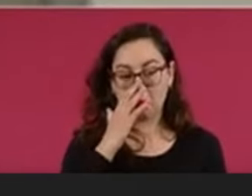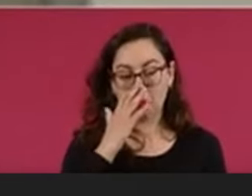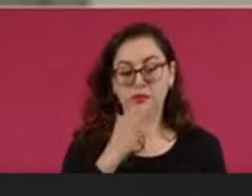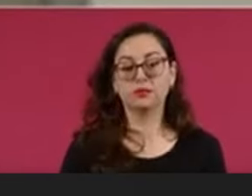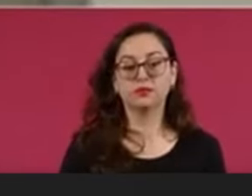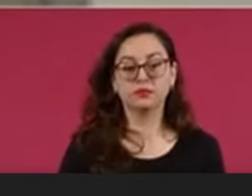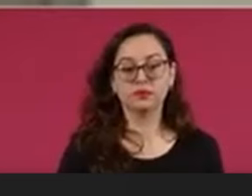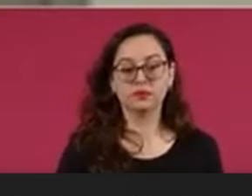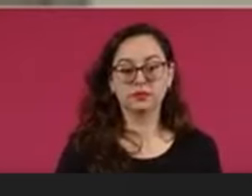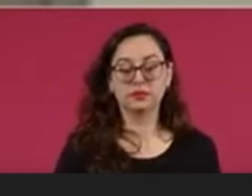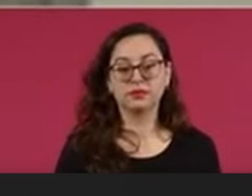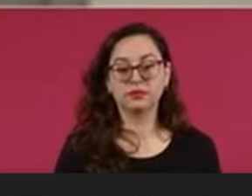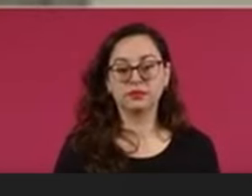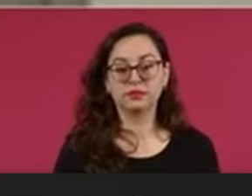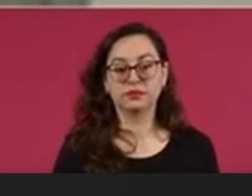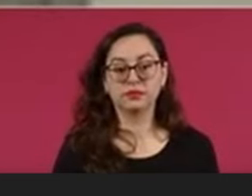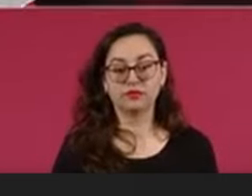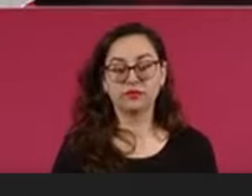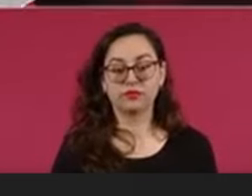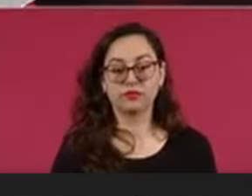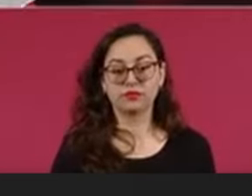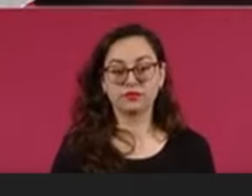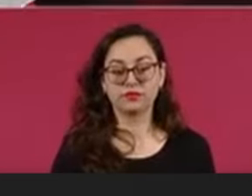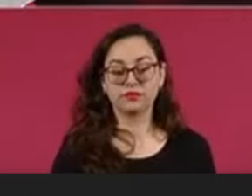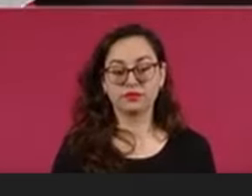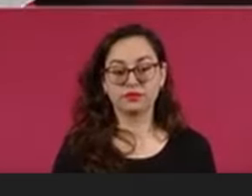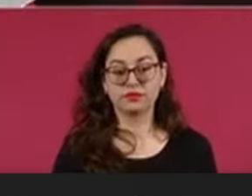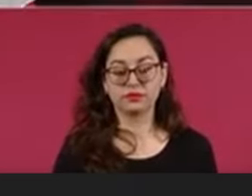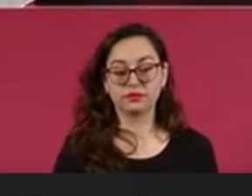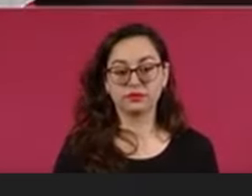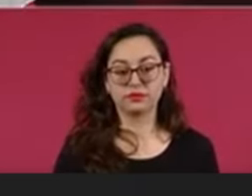si empiezan con una guerra sucia,